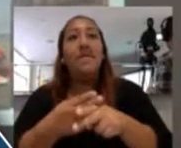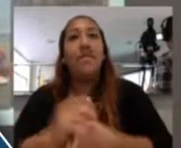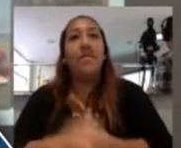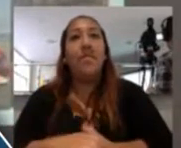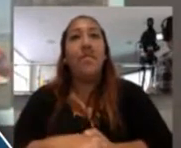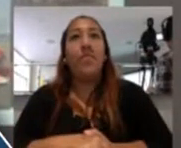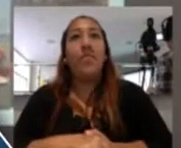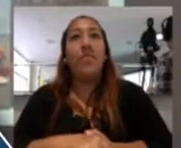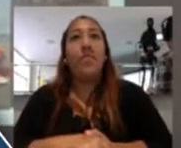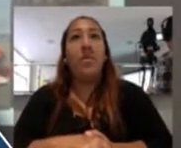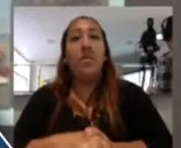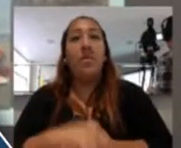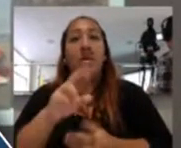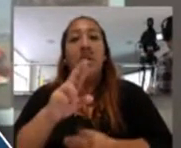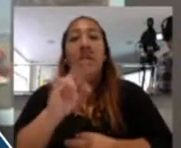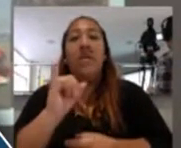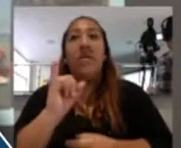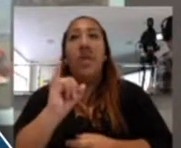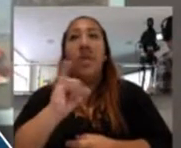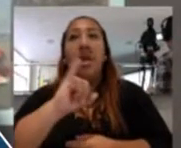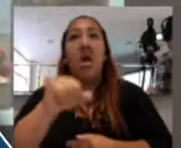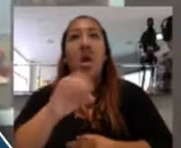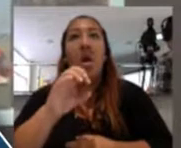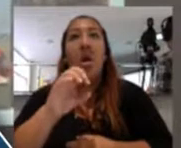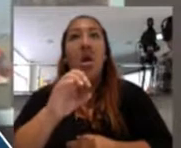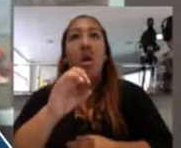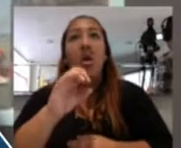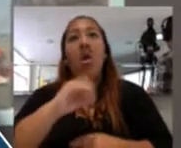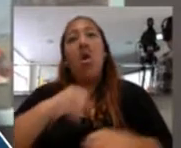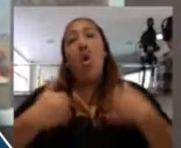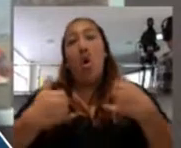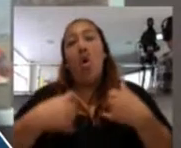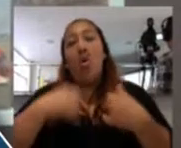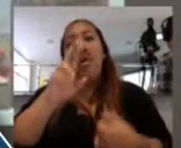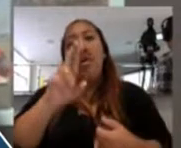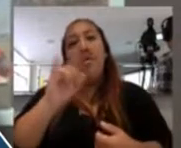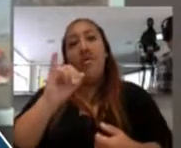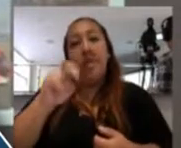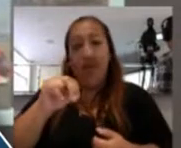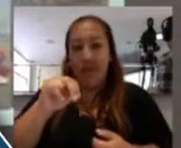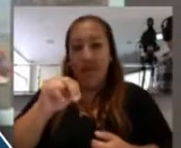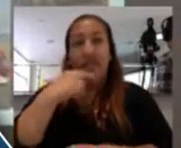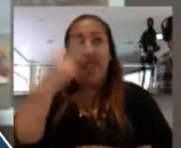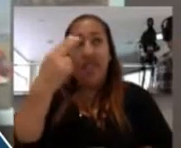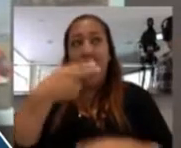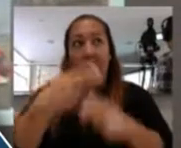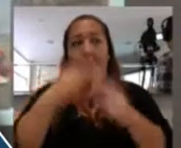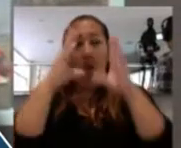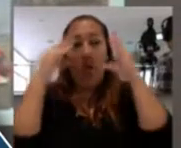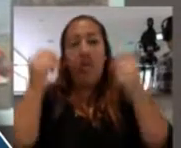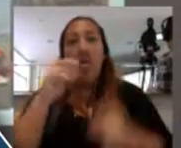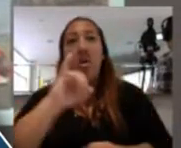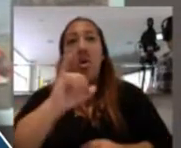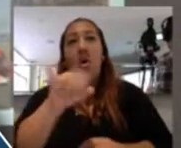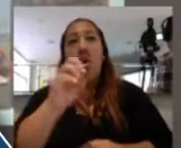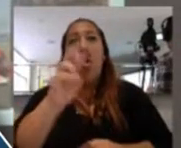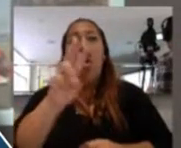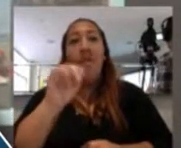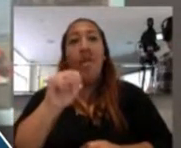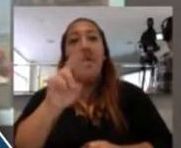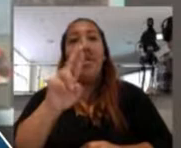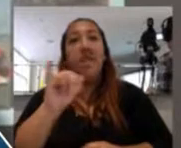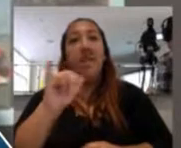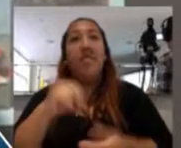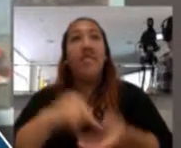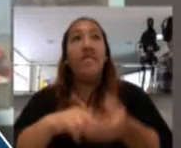Ringhoven, o Hoven Ring, como lo llaman los holandeses. El Hoven Ring no es otra